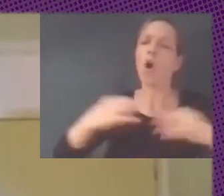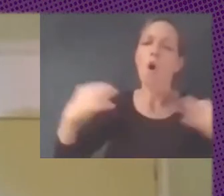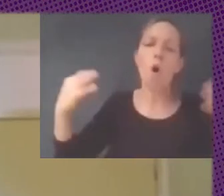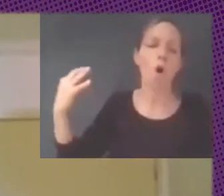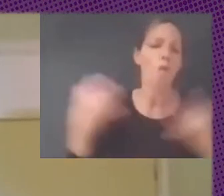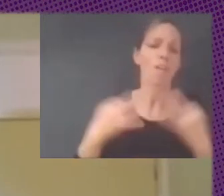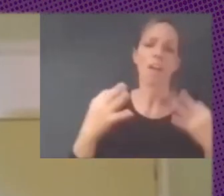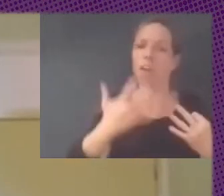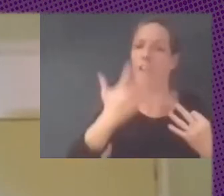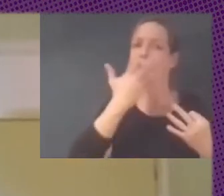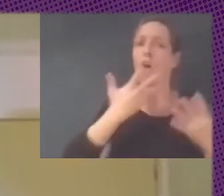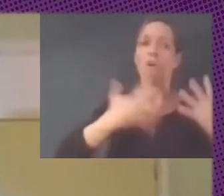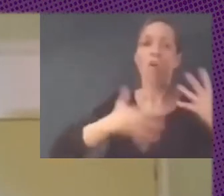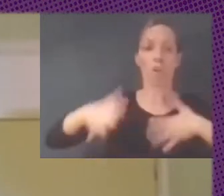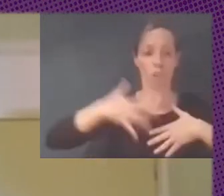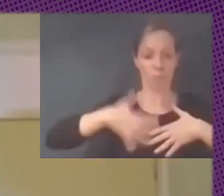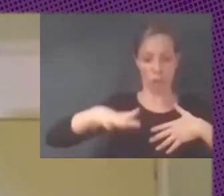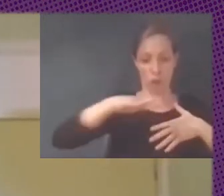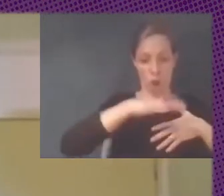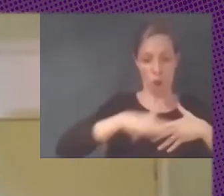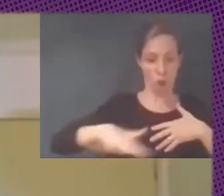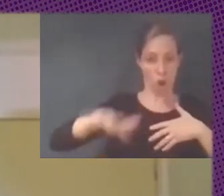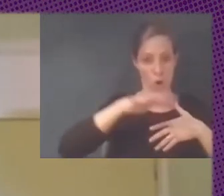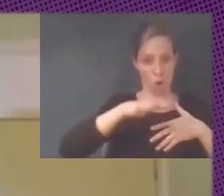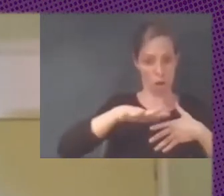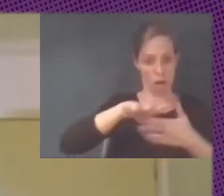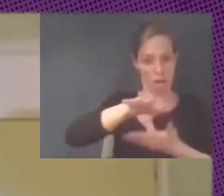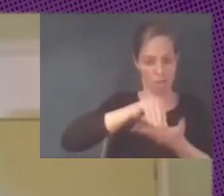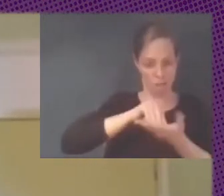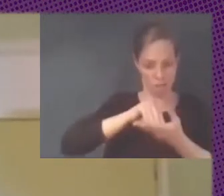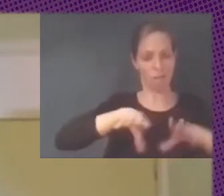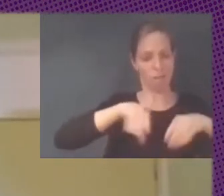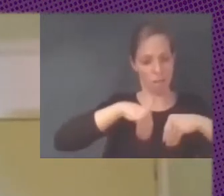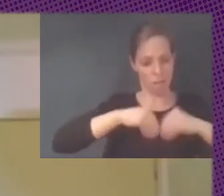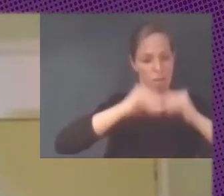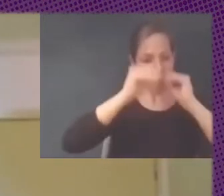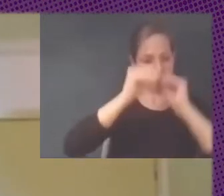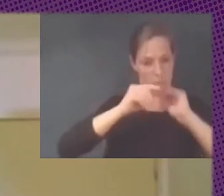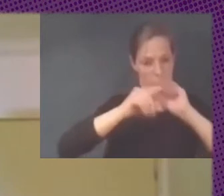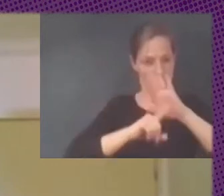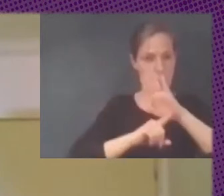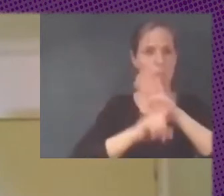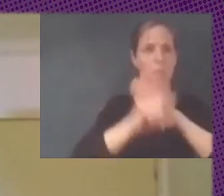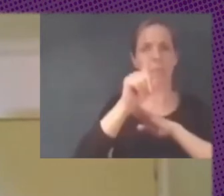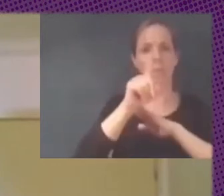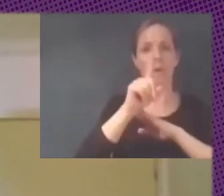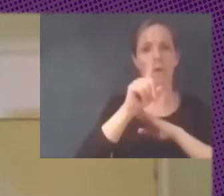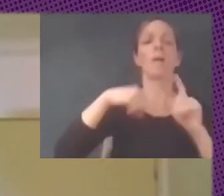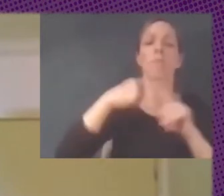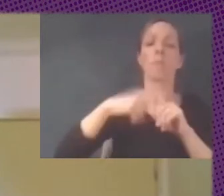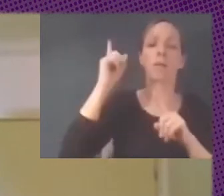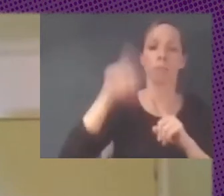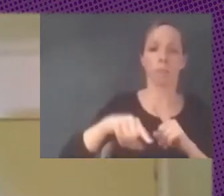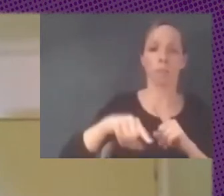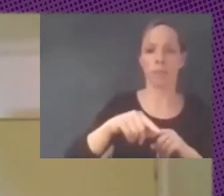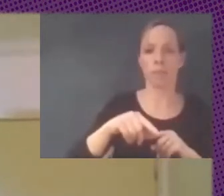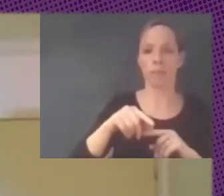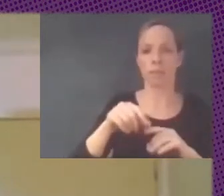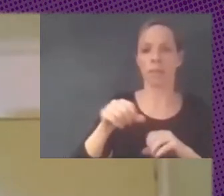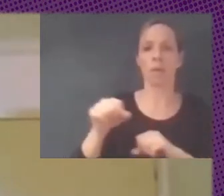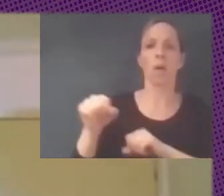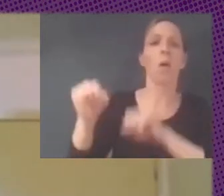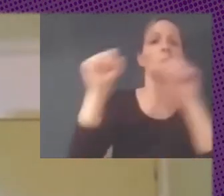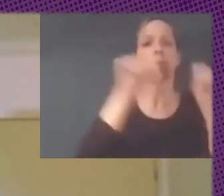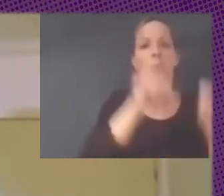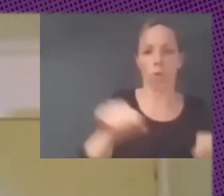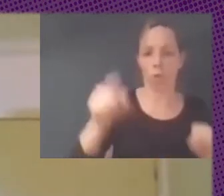conocimiento local de desarrollar nuestro país pero de nos hacer protección y nuestra protección